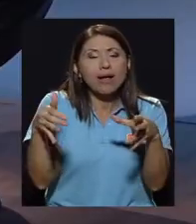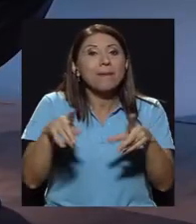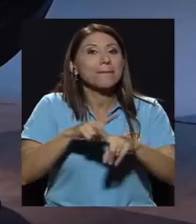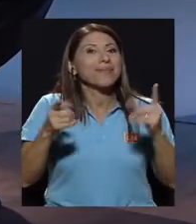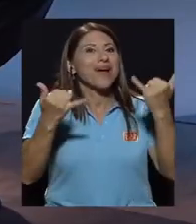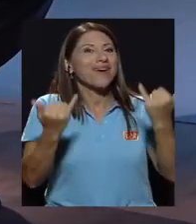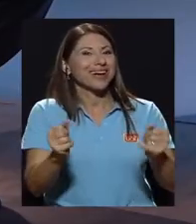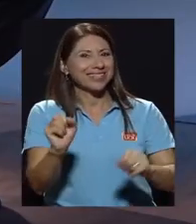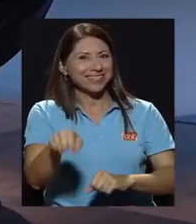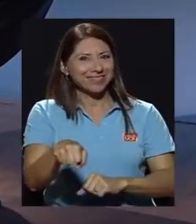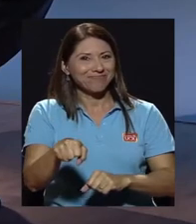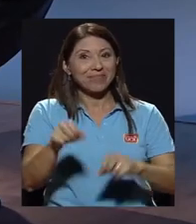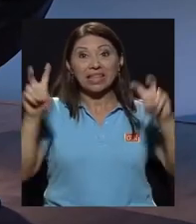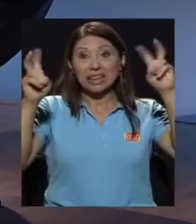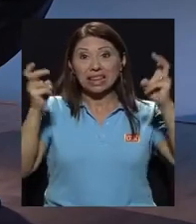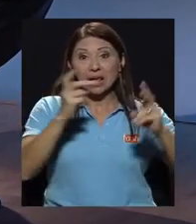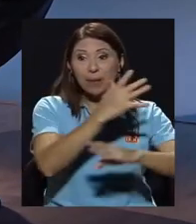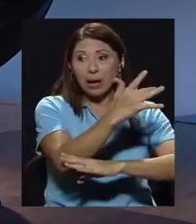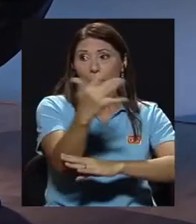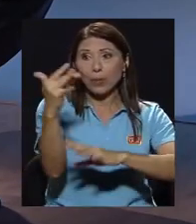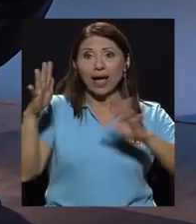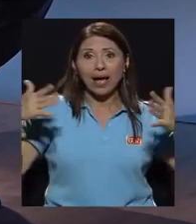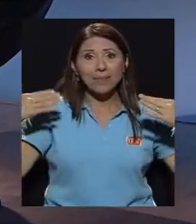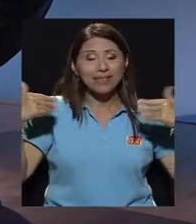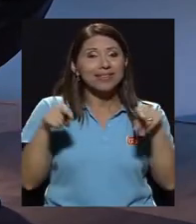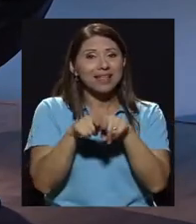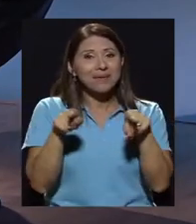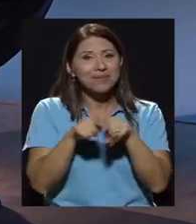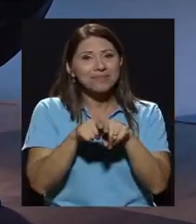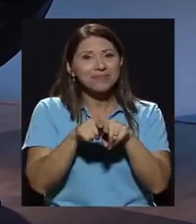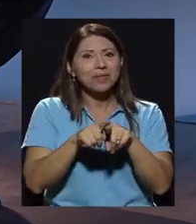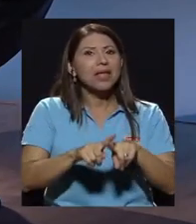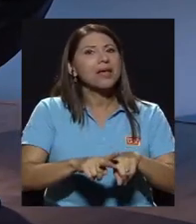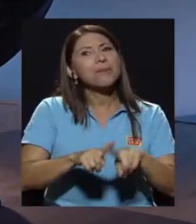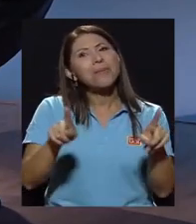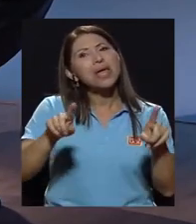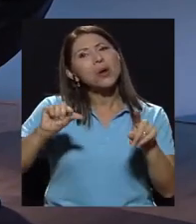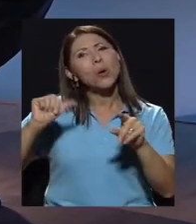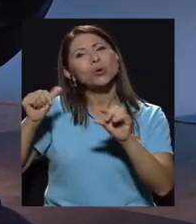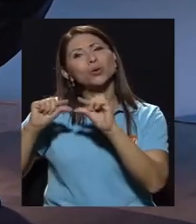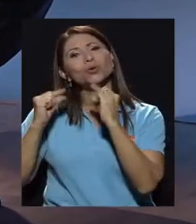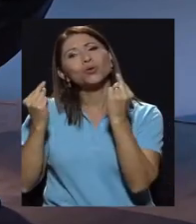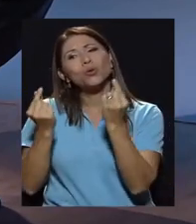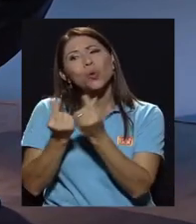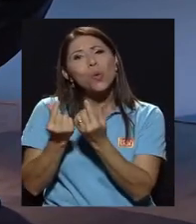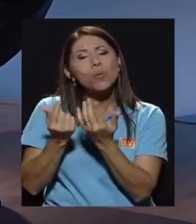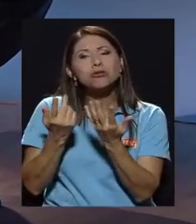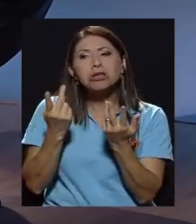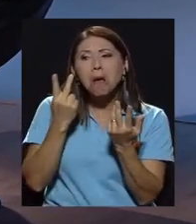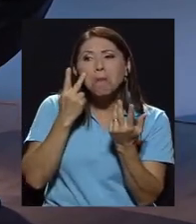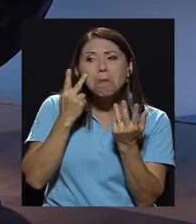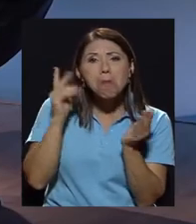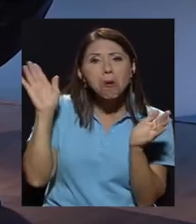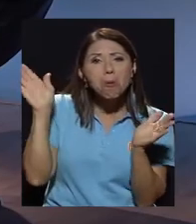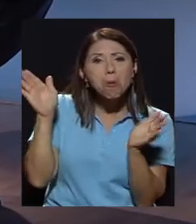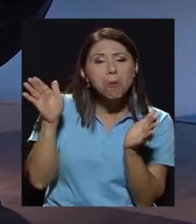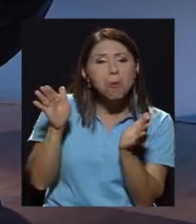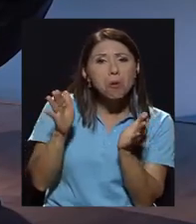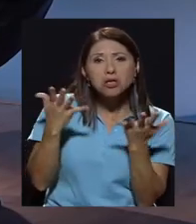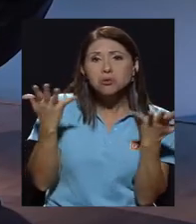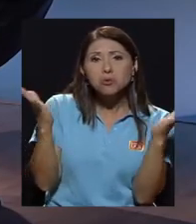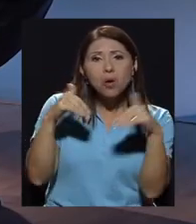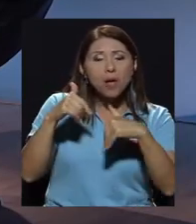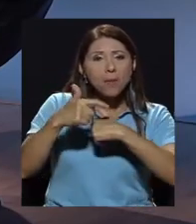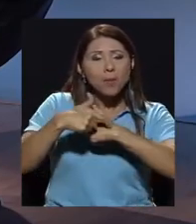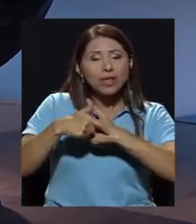la parte ambiental también, pero hay otros movimientos que ya van pasando desapercibidos, porque tal vez no es el momento de auge,